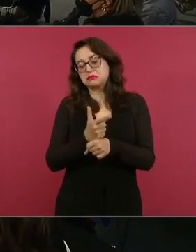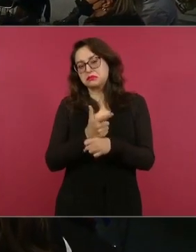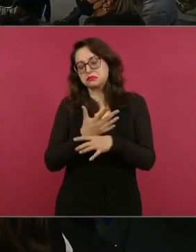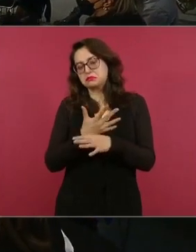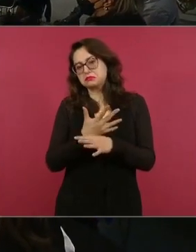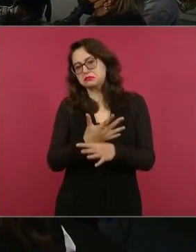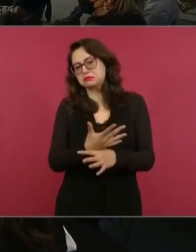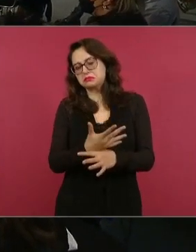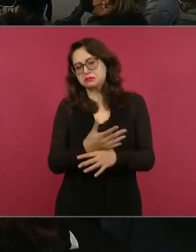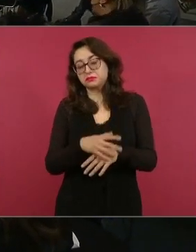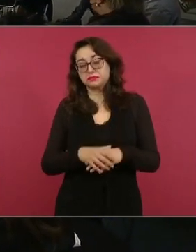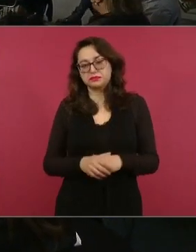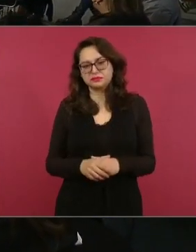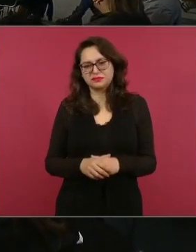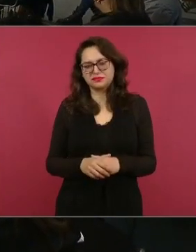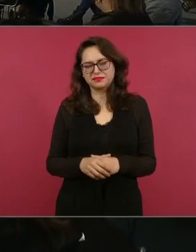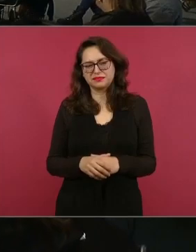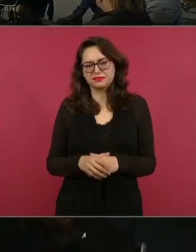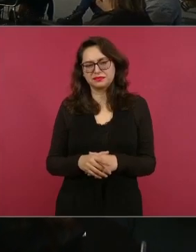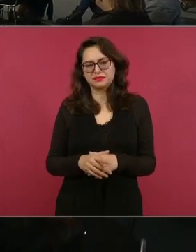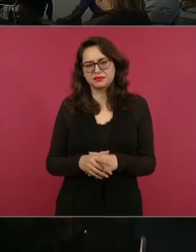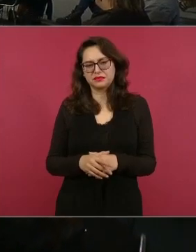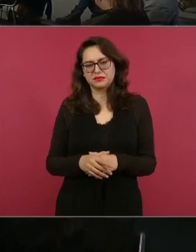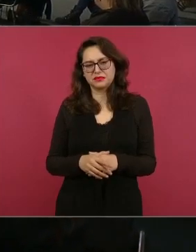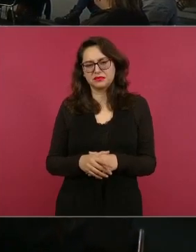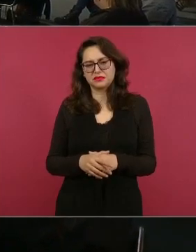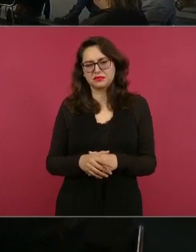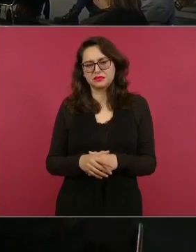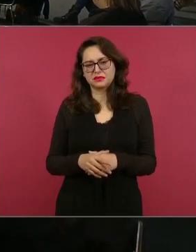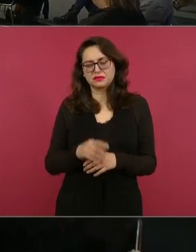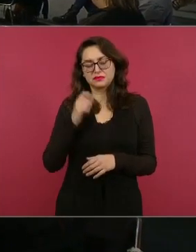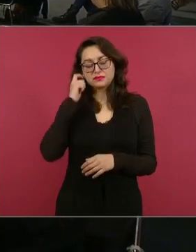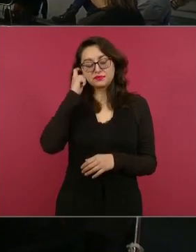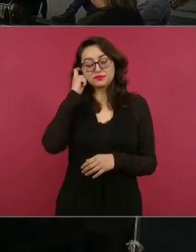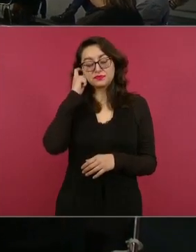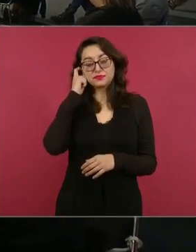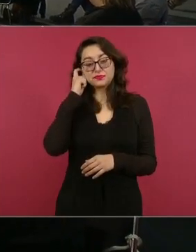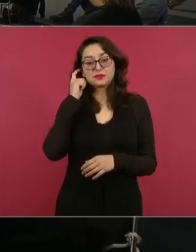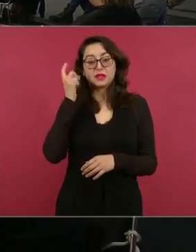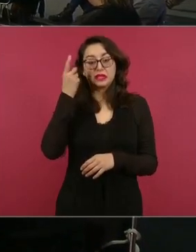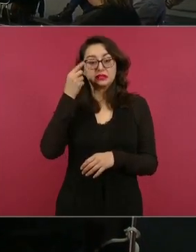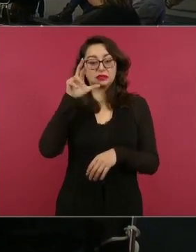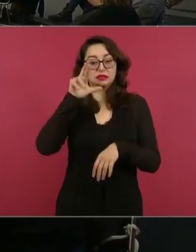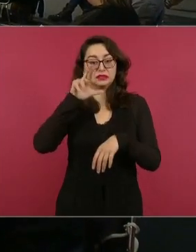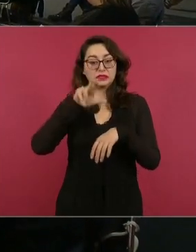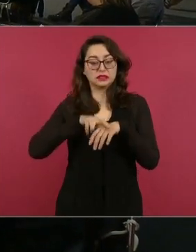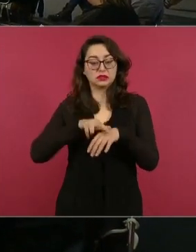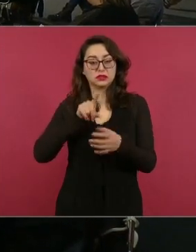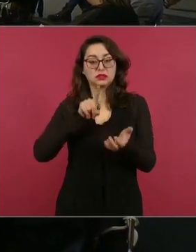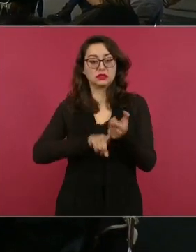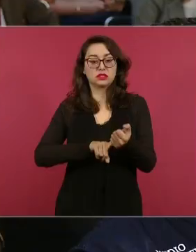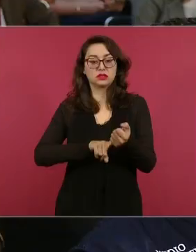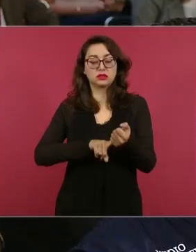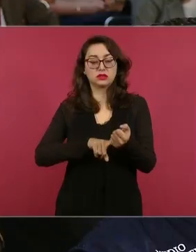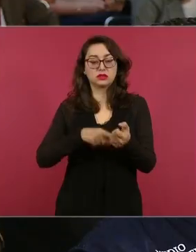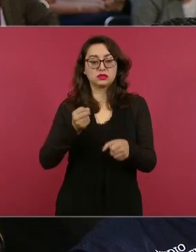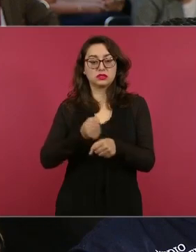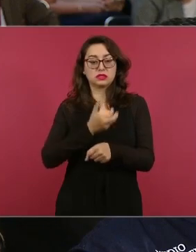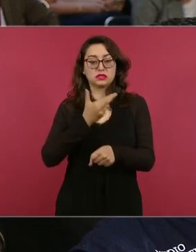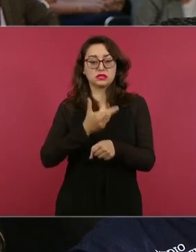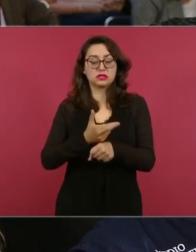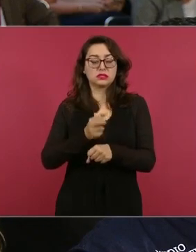galileo garcía director de la de registro de las asociaciones de la secretaria de trabajo y previsión social en fin